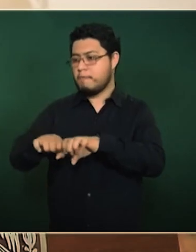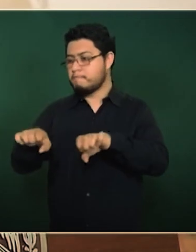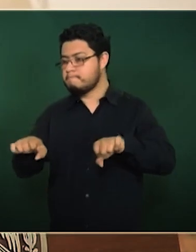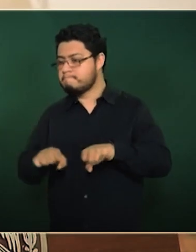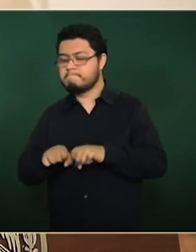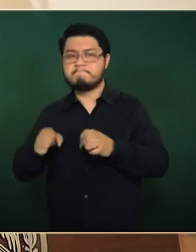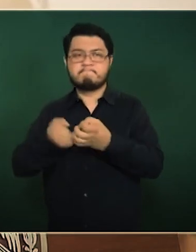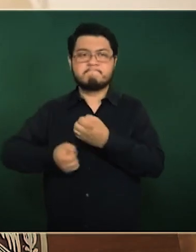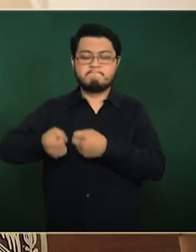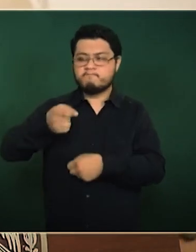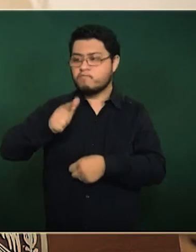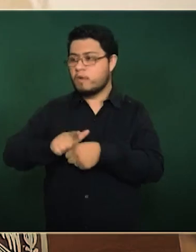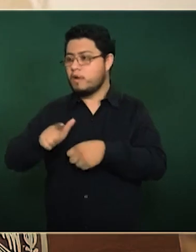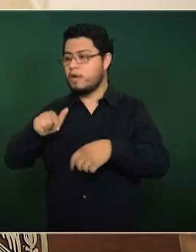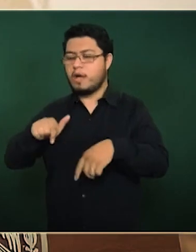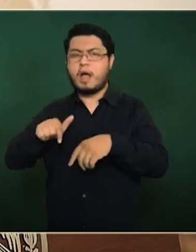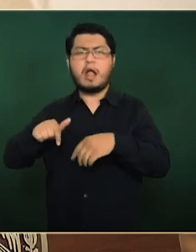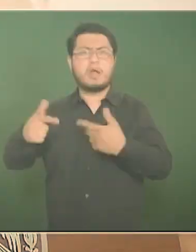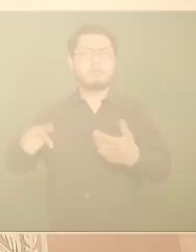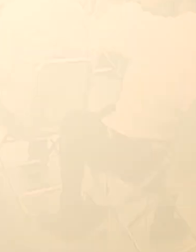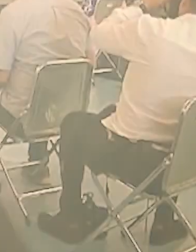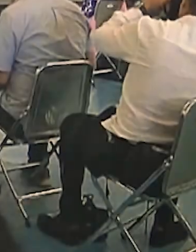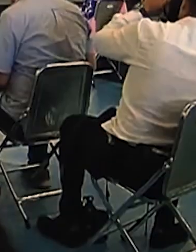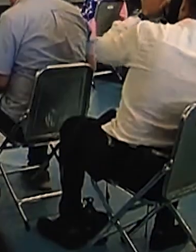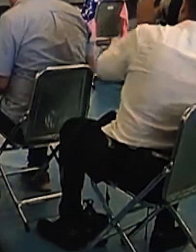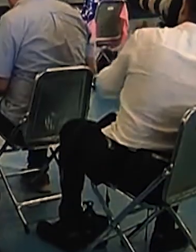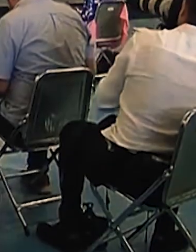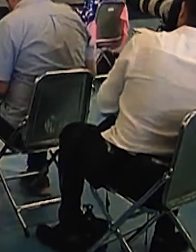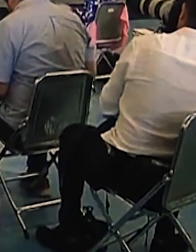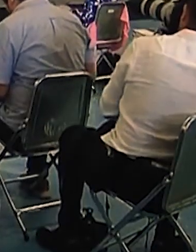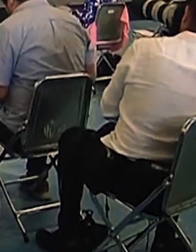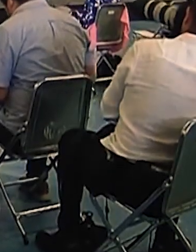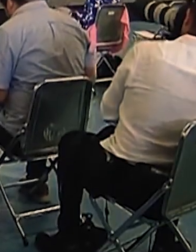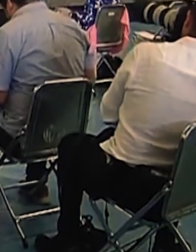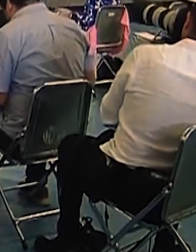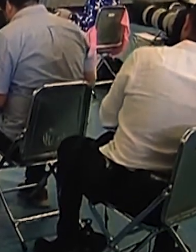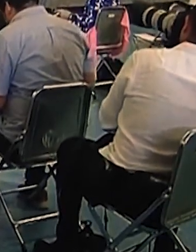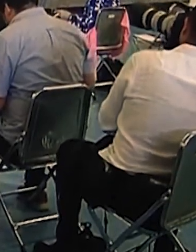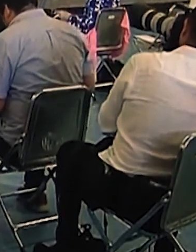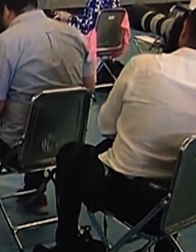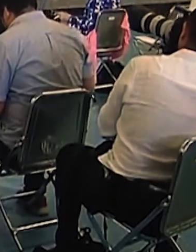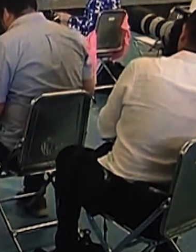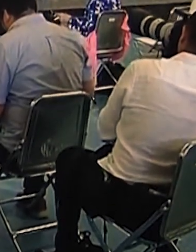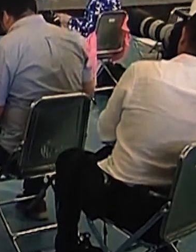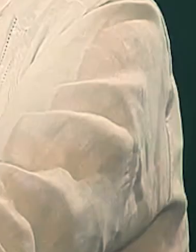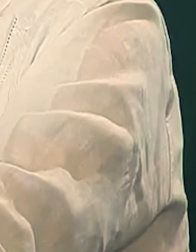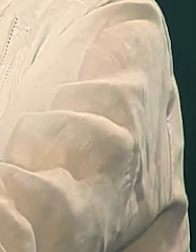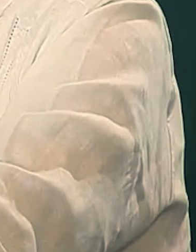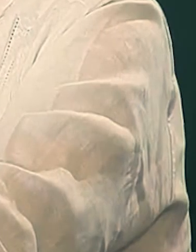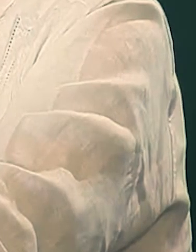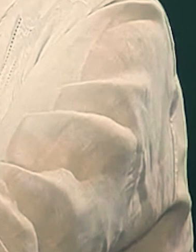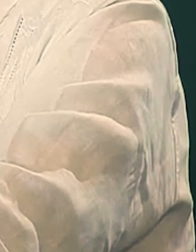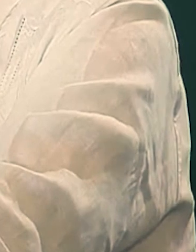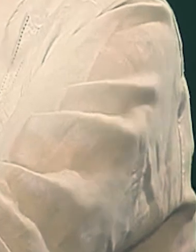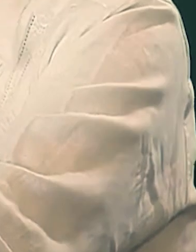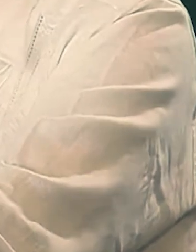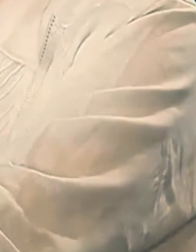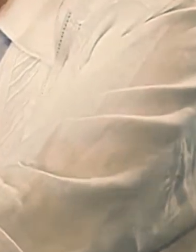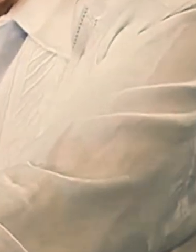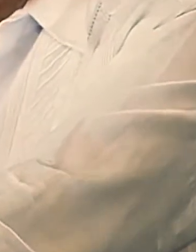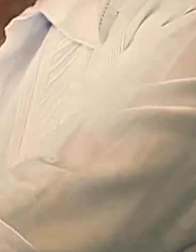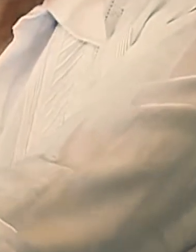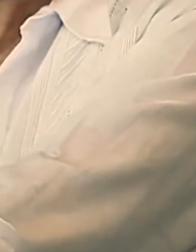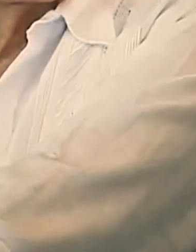por movimientos democráticos. Cuestionado en su conferencia matutina, que en esta ocasión se realizó en Mérida, Yucatán,